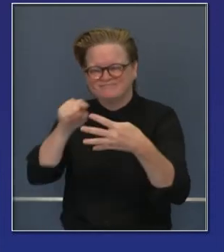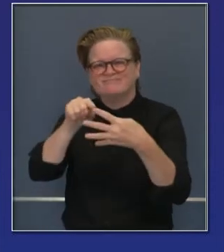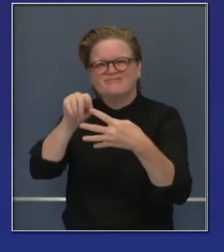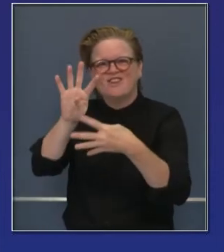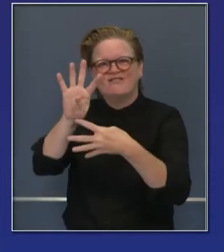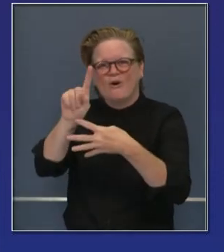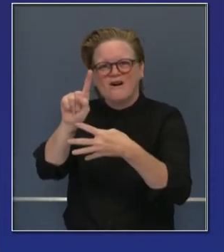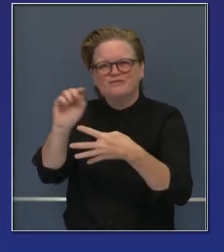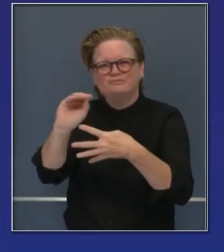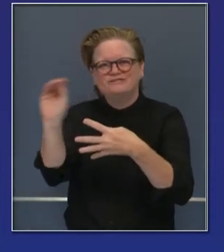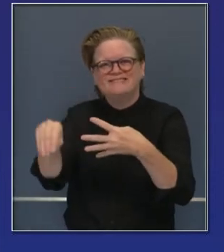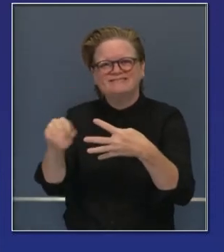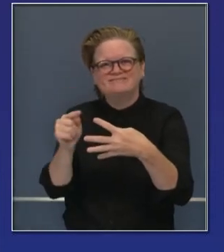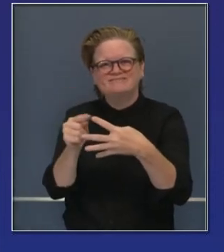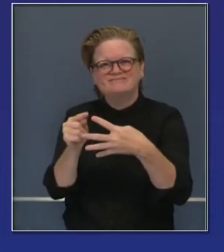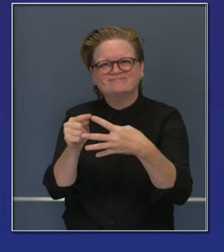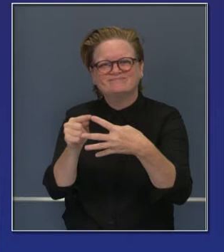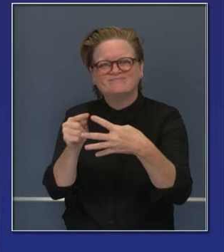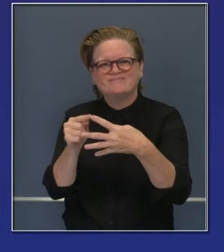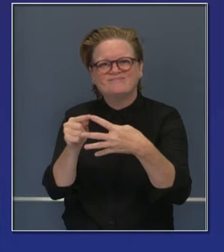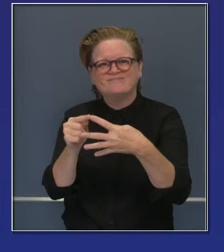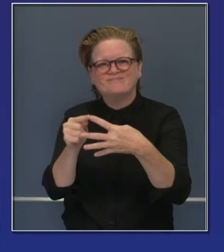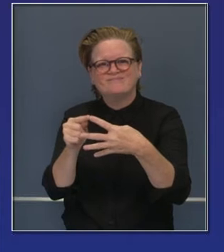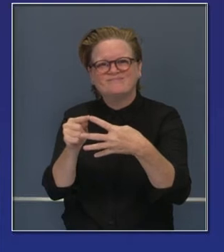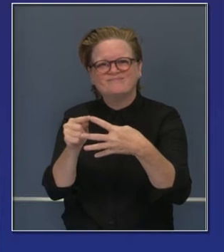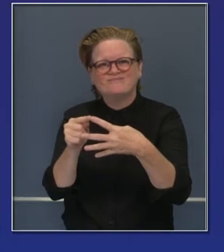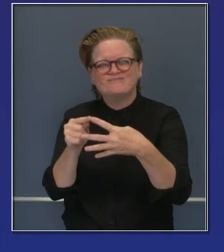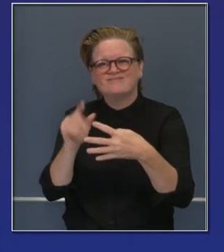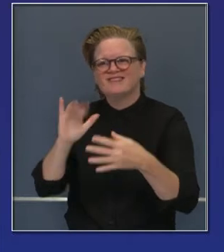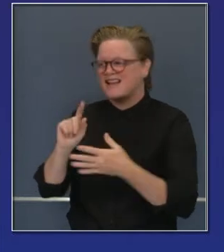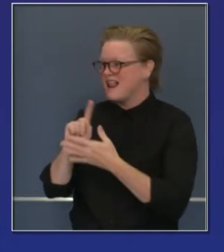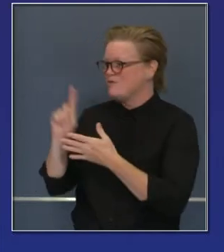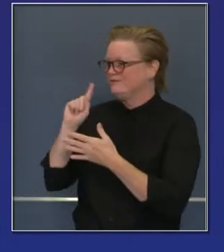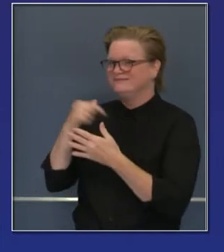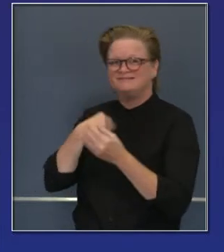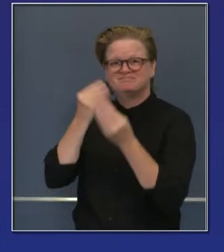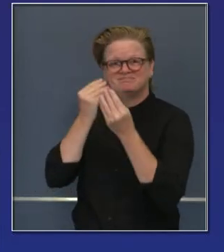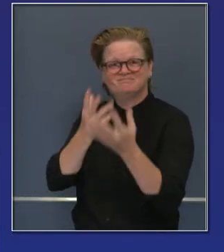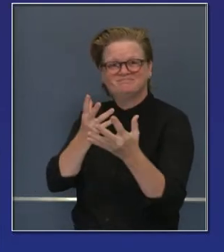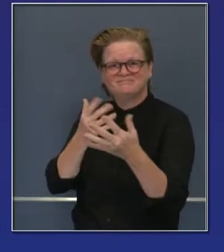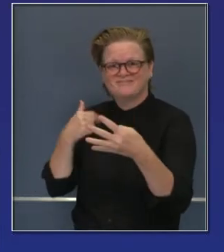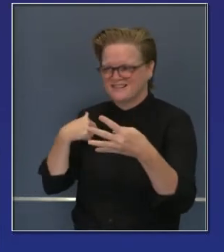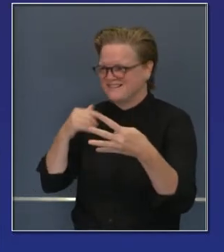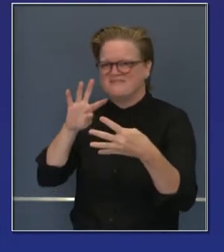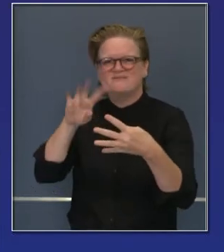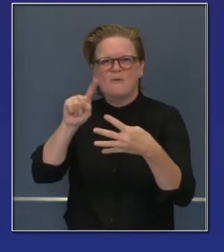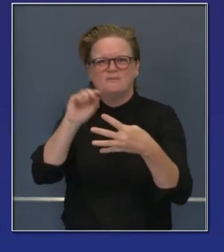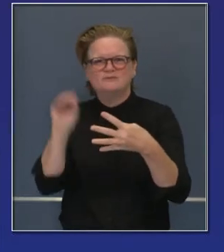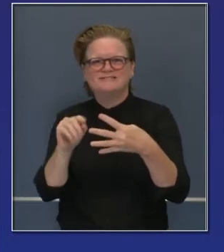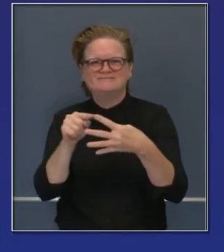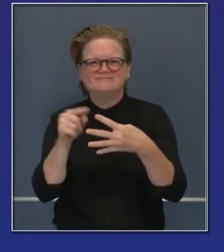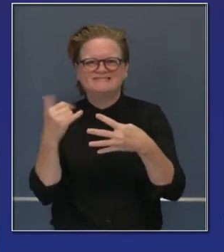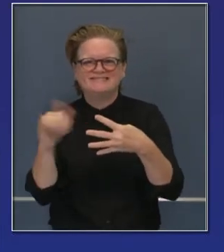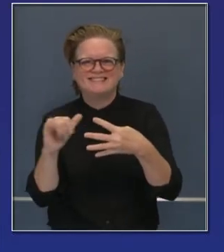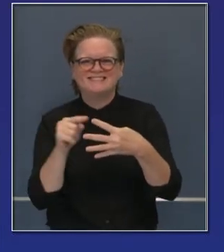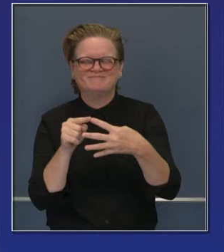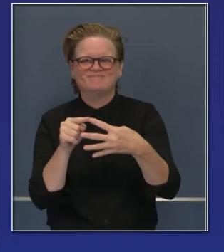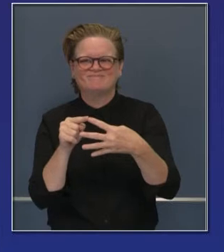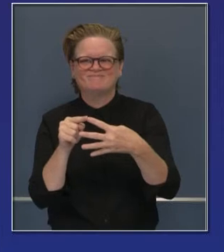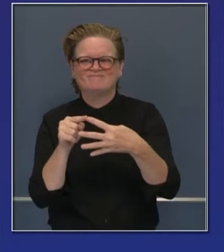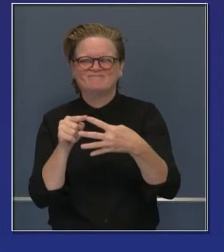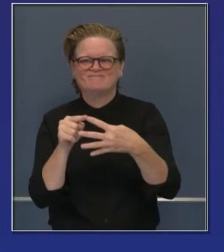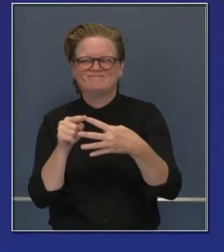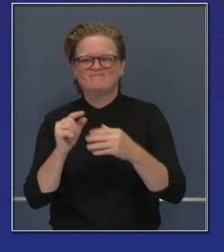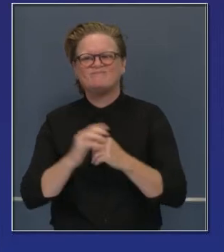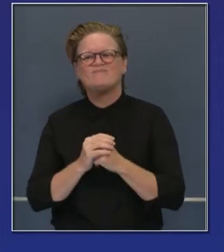nivel morado más restrictivo. La semana pasada, antes de la orden de quedarse en casa, anunciamos